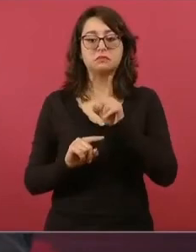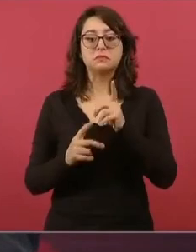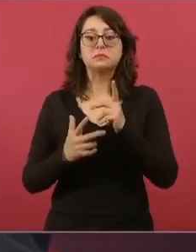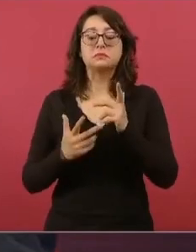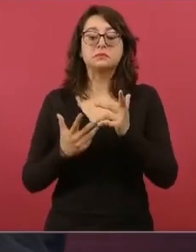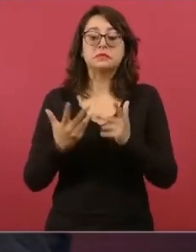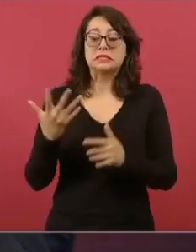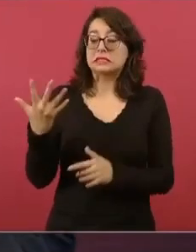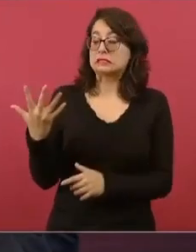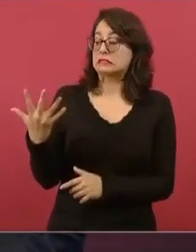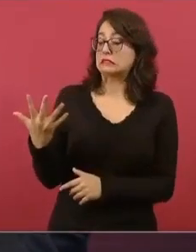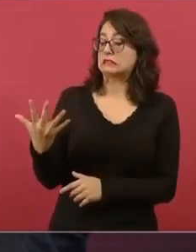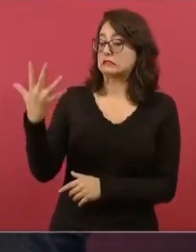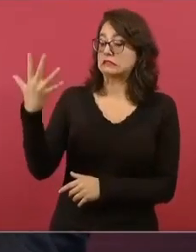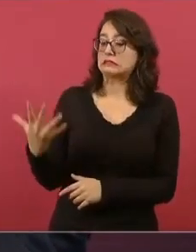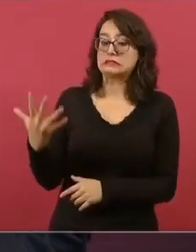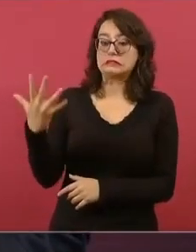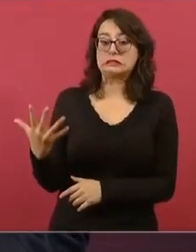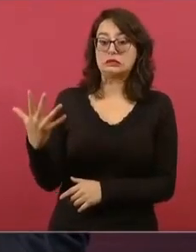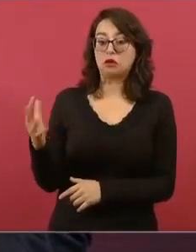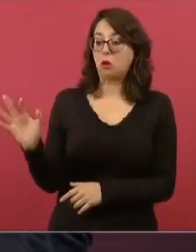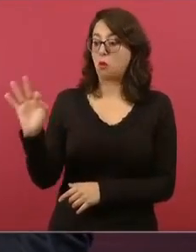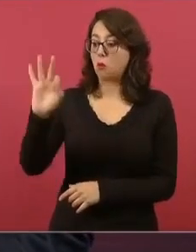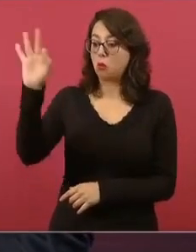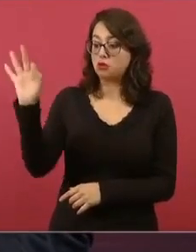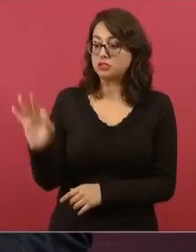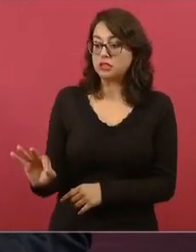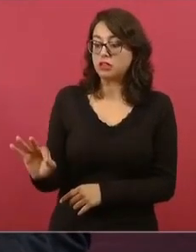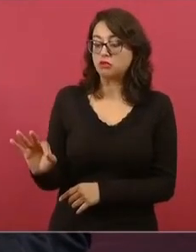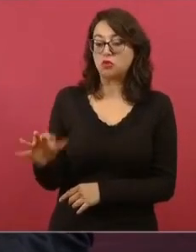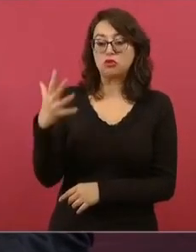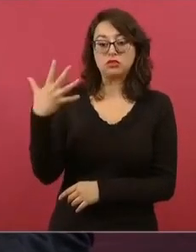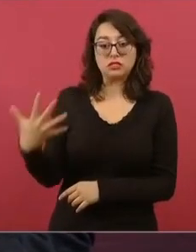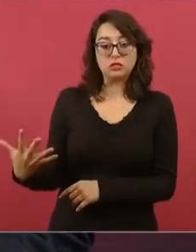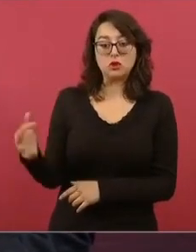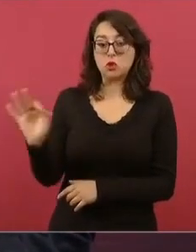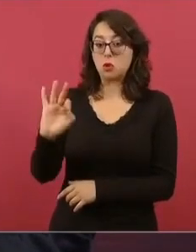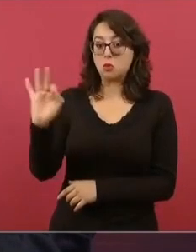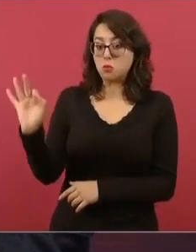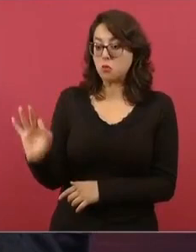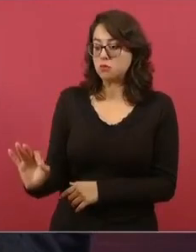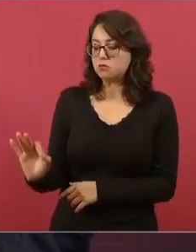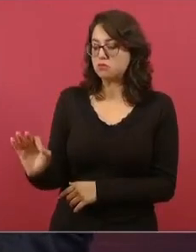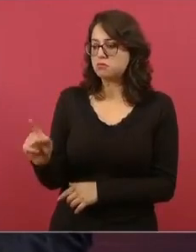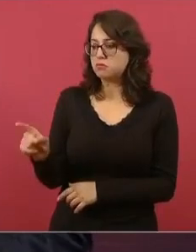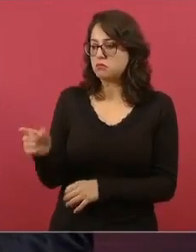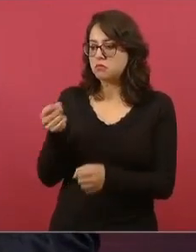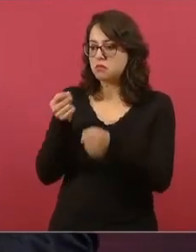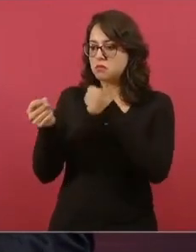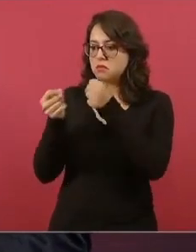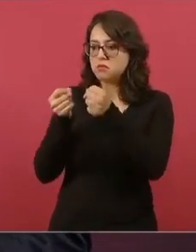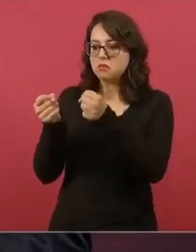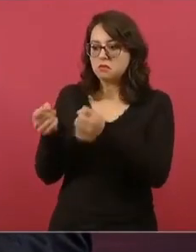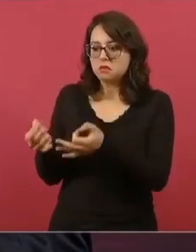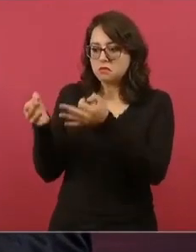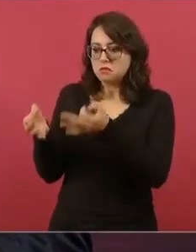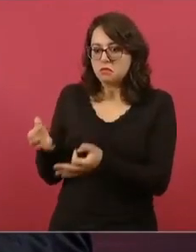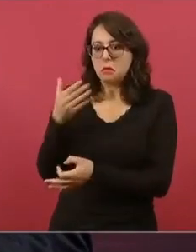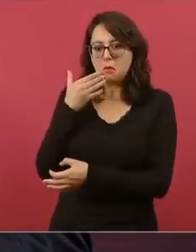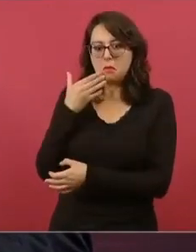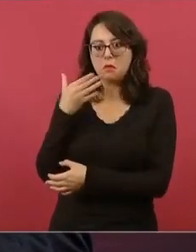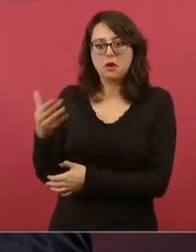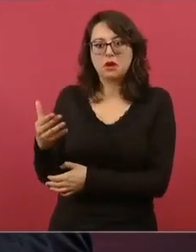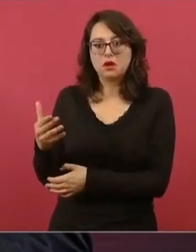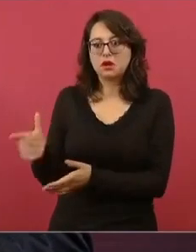objetivo, profesional, no vinculado al poder, ni al poder